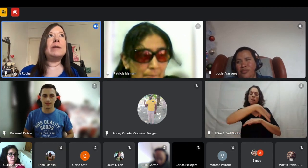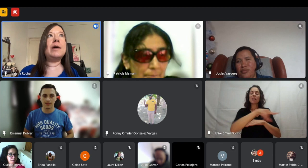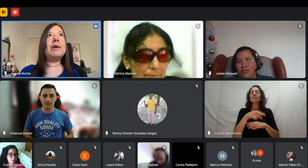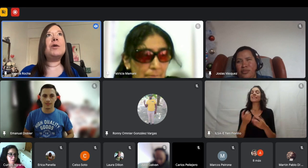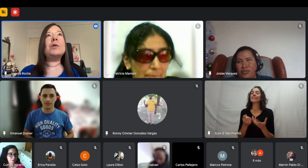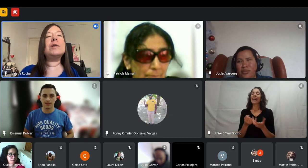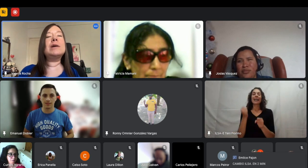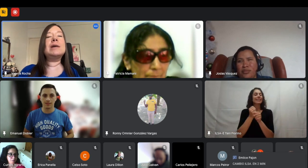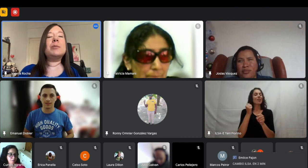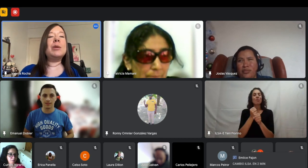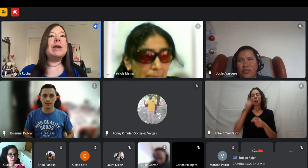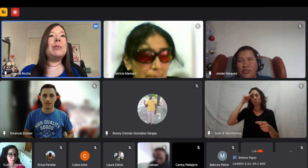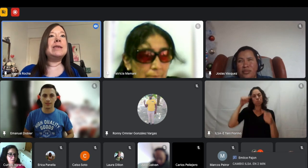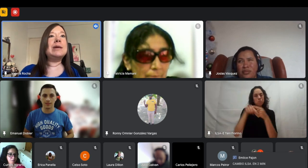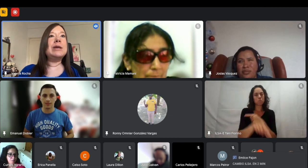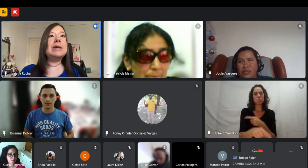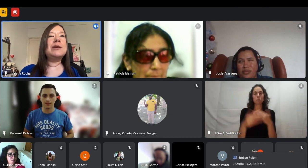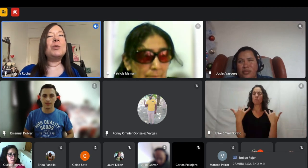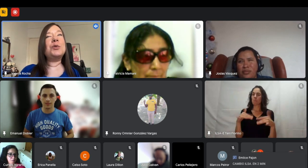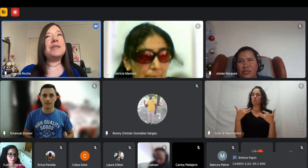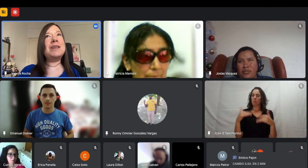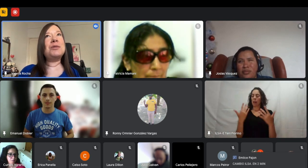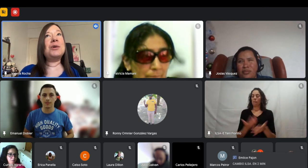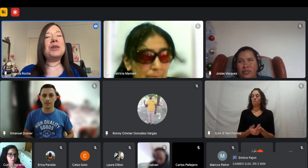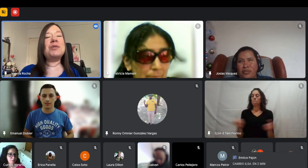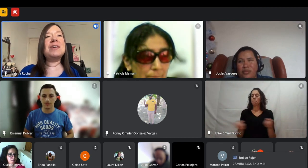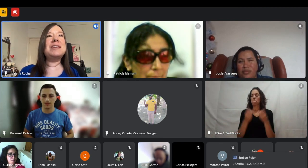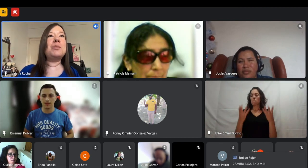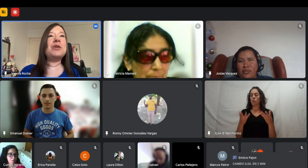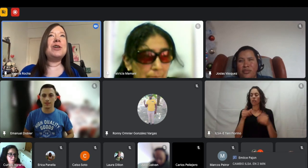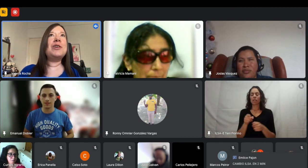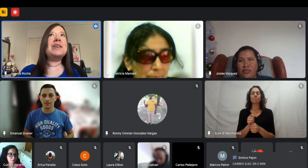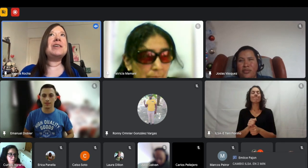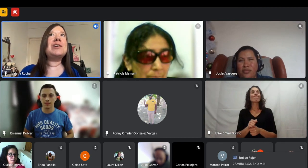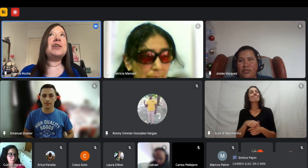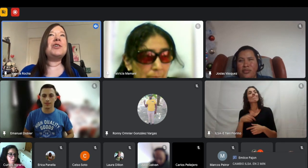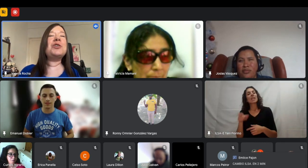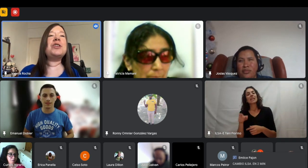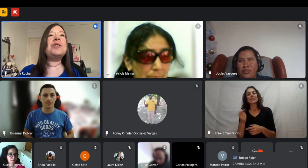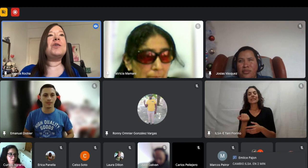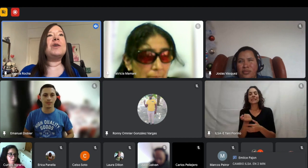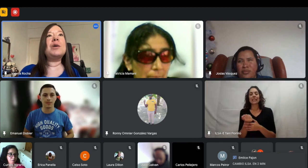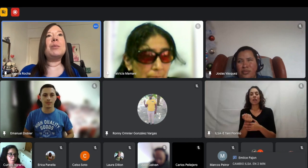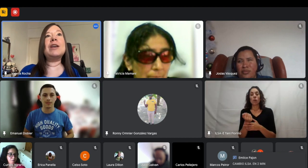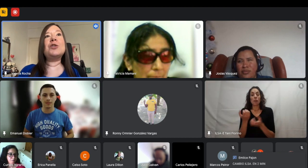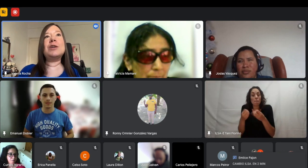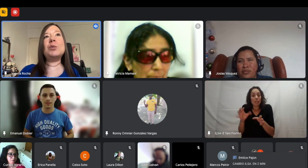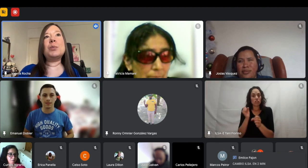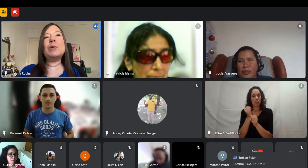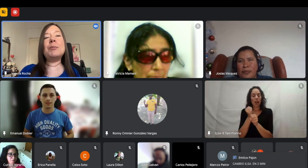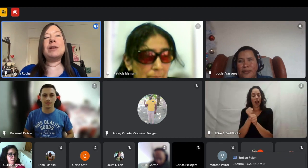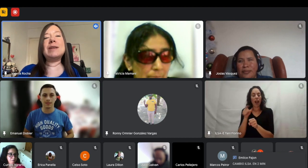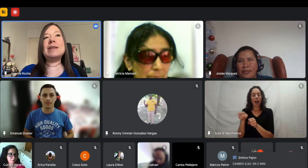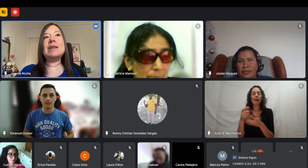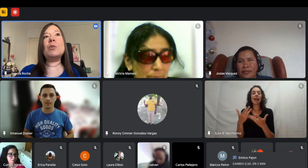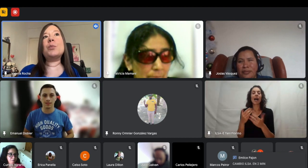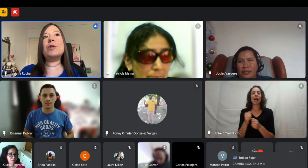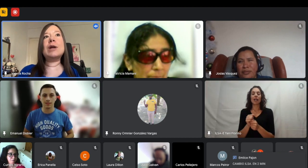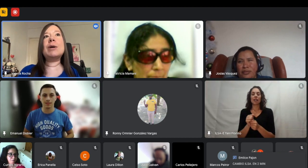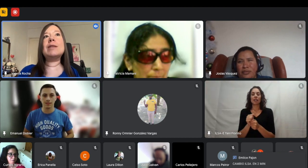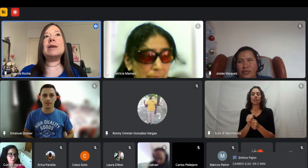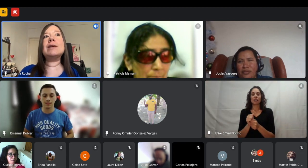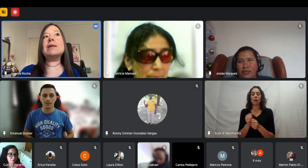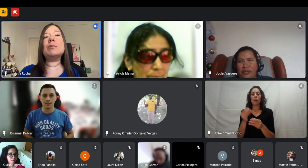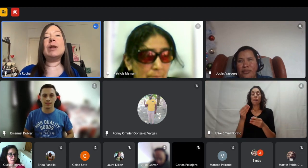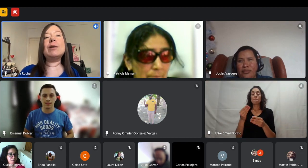buscar trabajo primeramente no me gusta hacer otro referencial pero es lo que lo que he conocido me anoté en una empresa que tenía